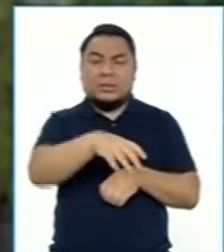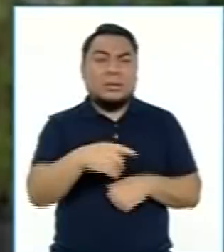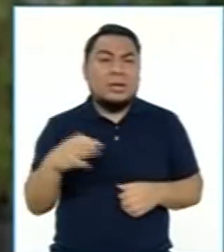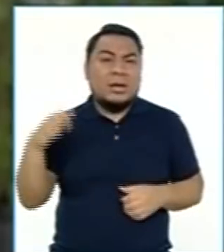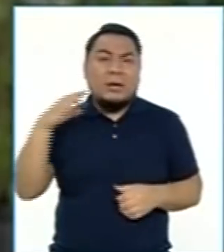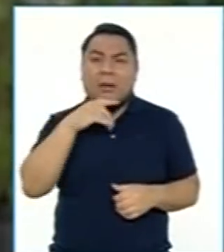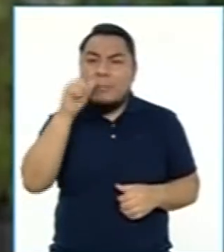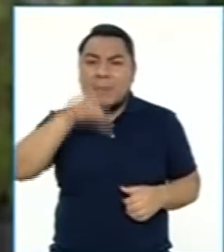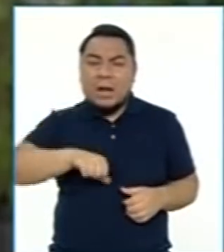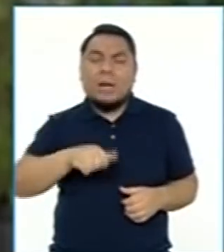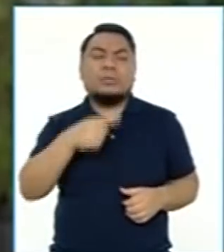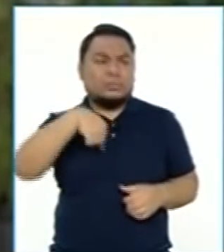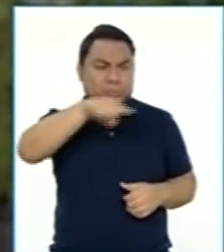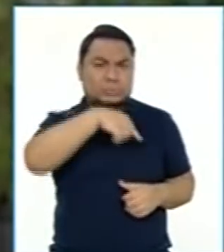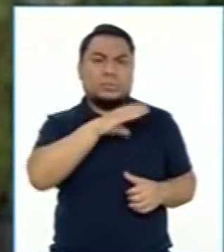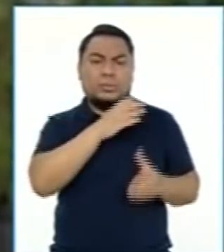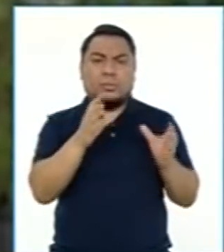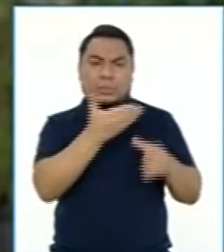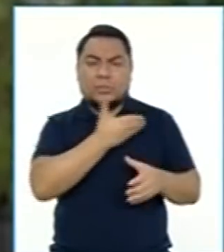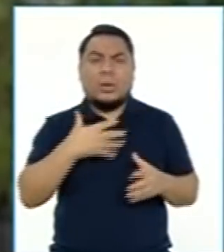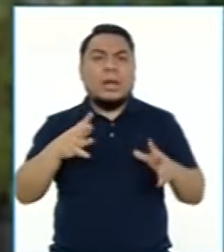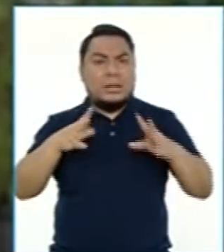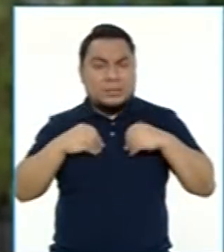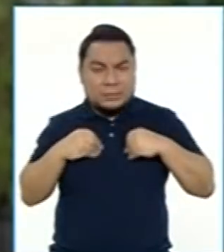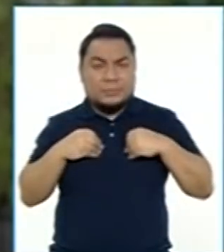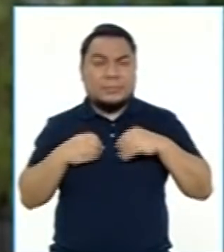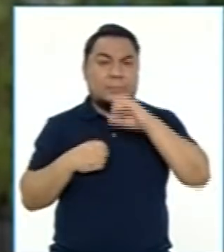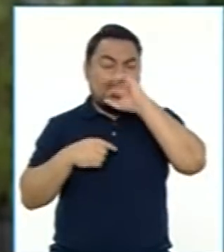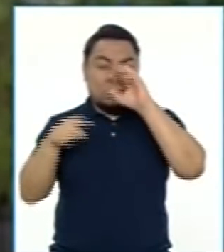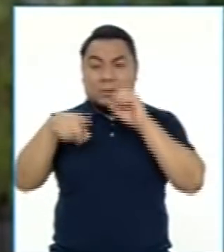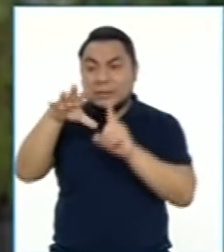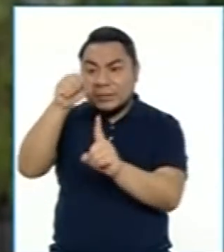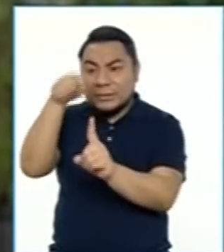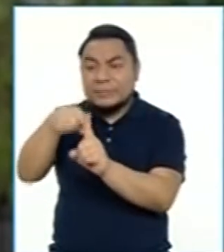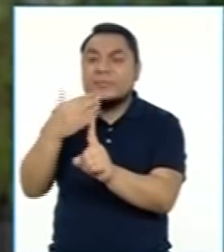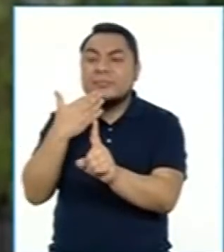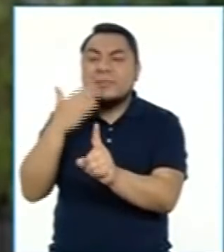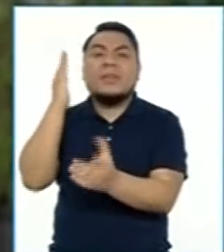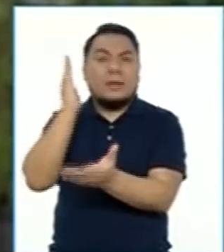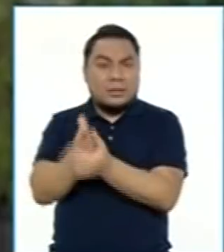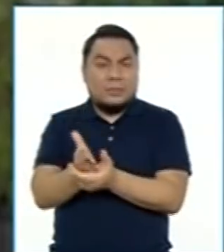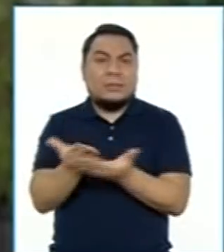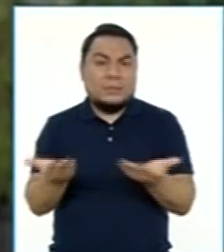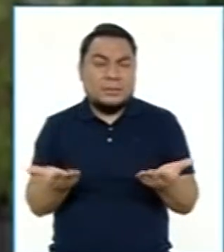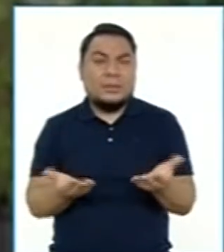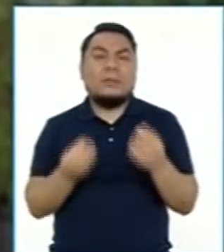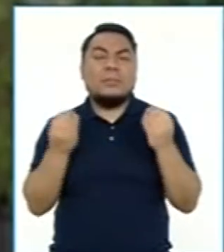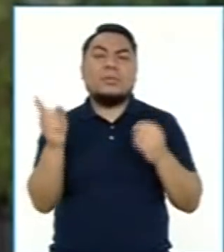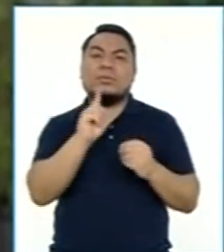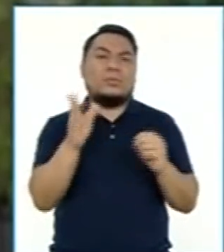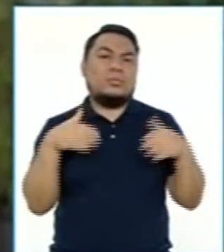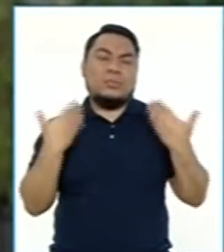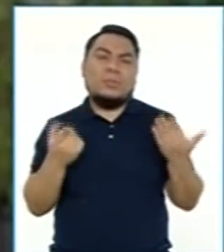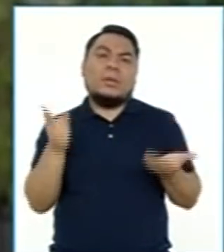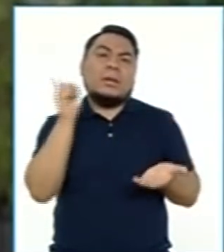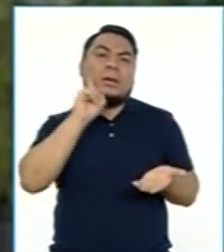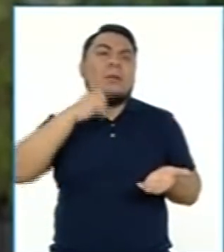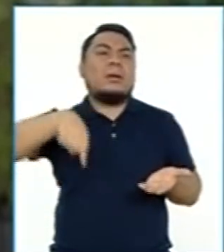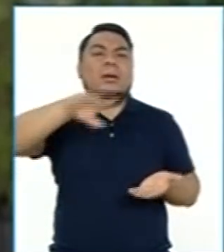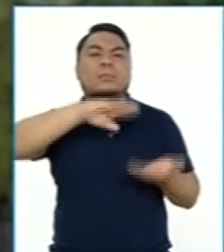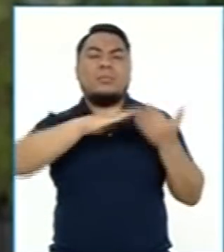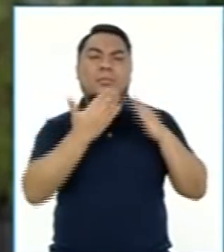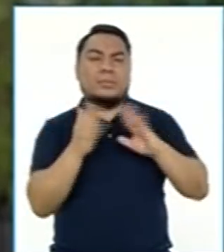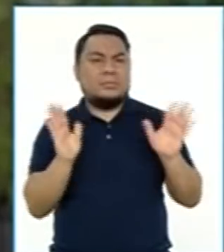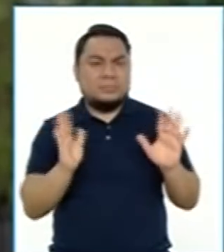y con toda seguridad tengan la plena seguridad que será sancionada como corresponde, porque no podemos mentir a la